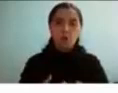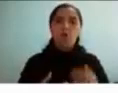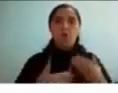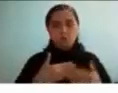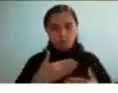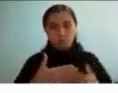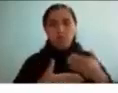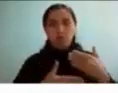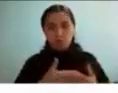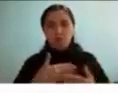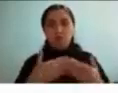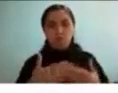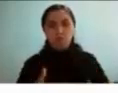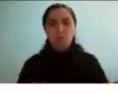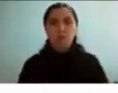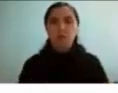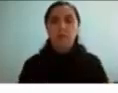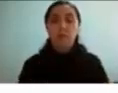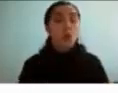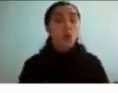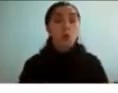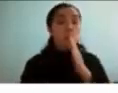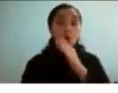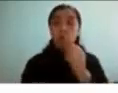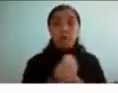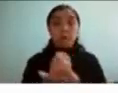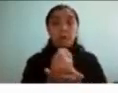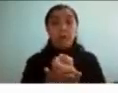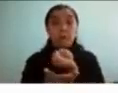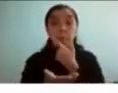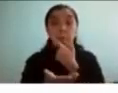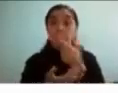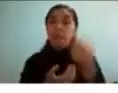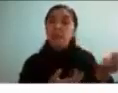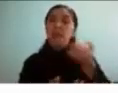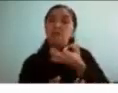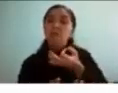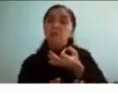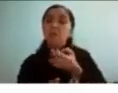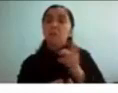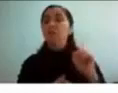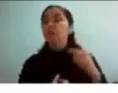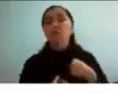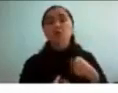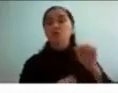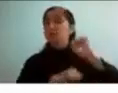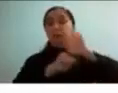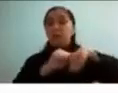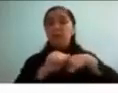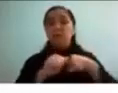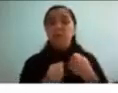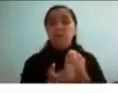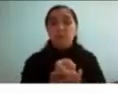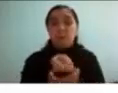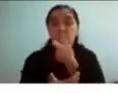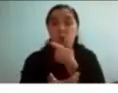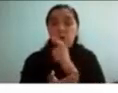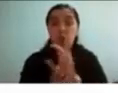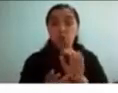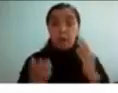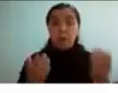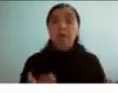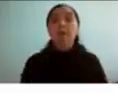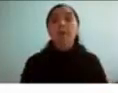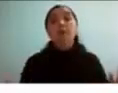no tuve apoyo farmacológico me lo sugirieron pero no lo no lo utilicé y con el apoyo terapéutico